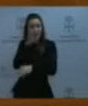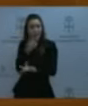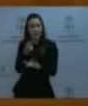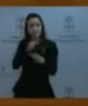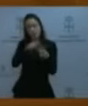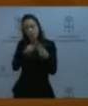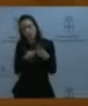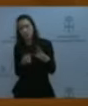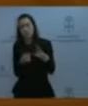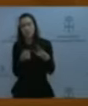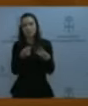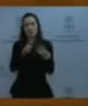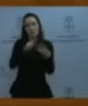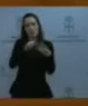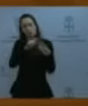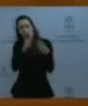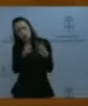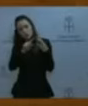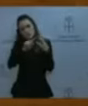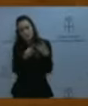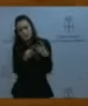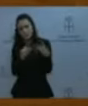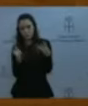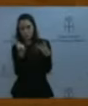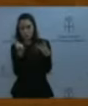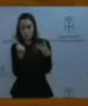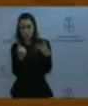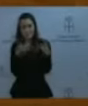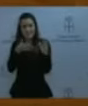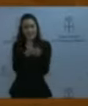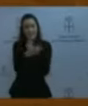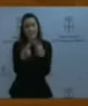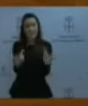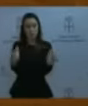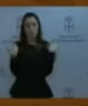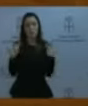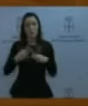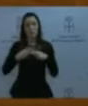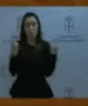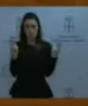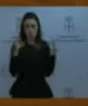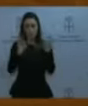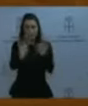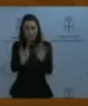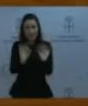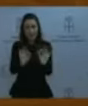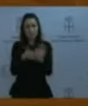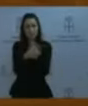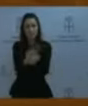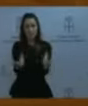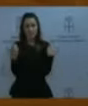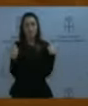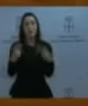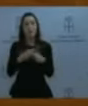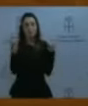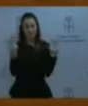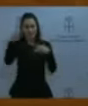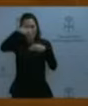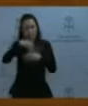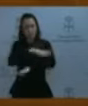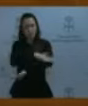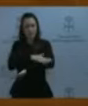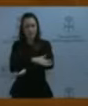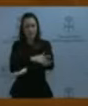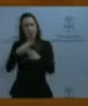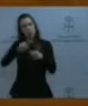tres más, solo dos o tres más, son de función pública. Eso sí que son de función. Eso sí que son el corazón del Estado. Otras cosas son